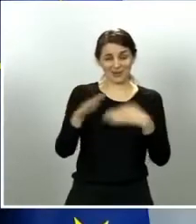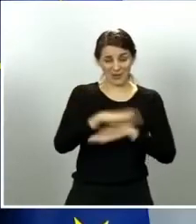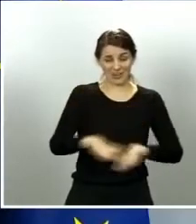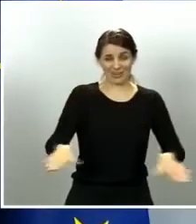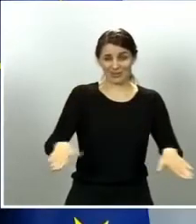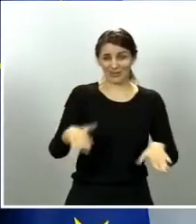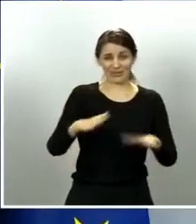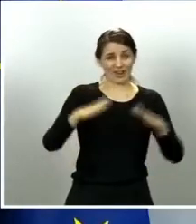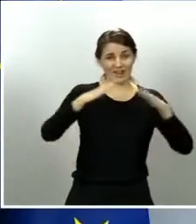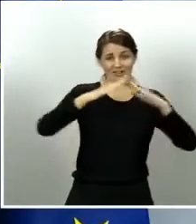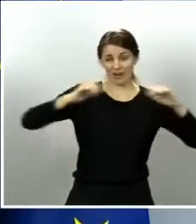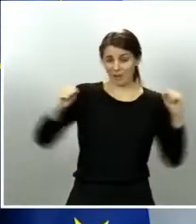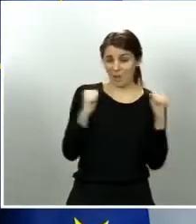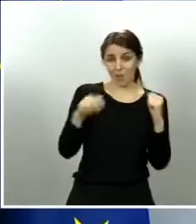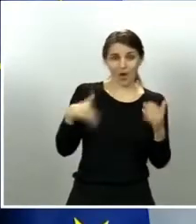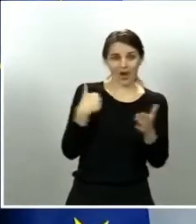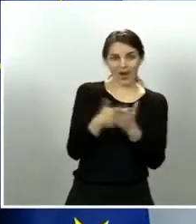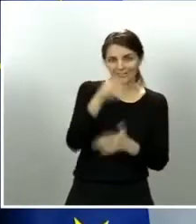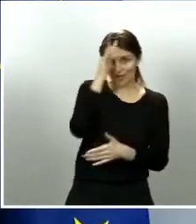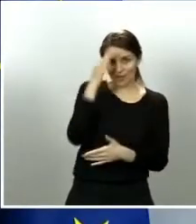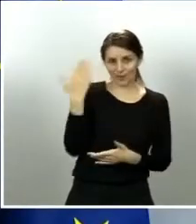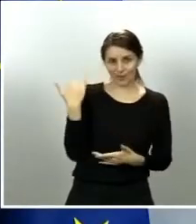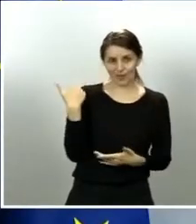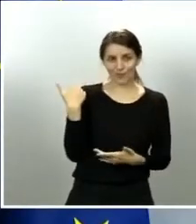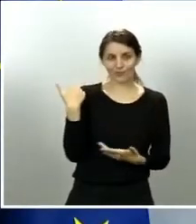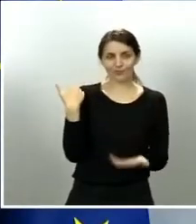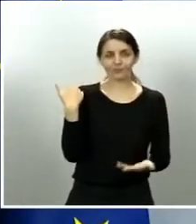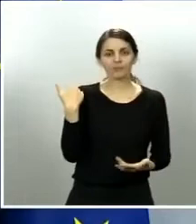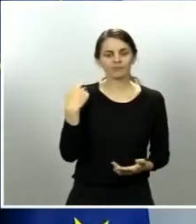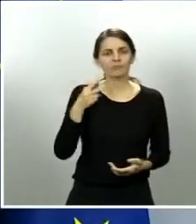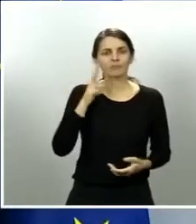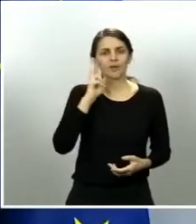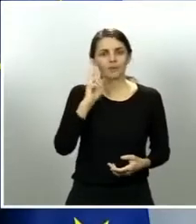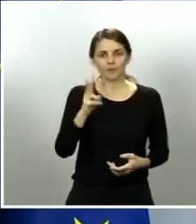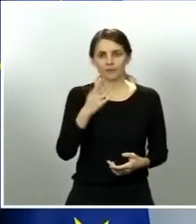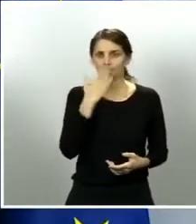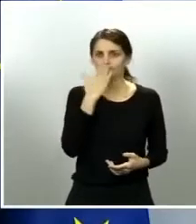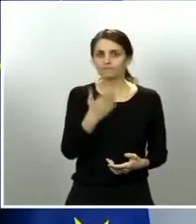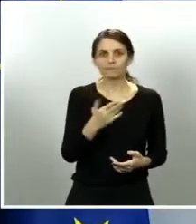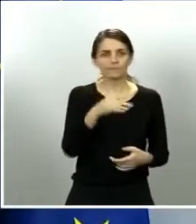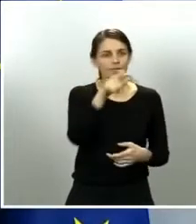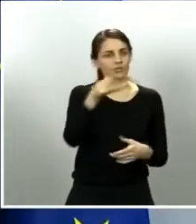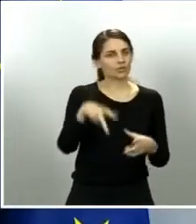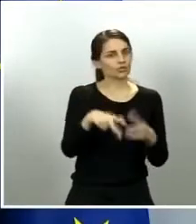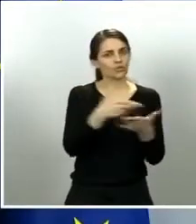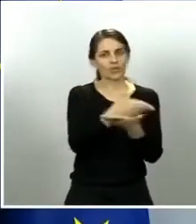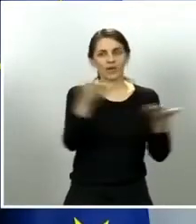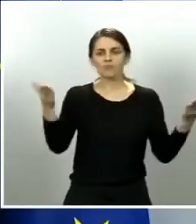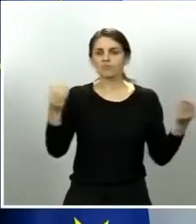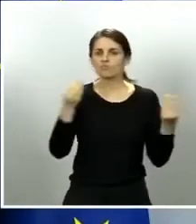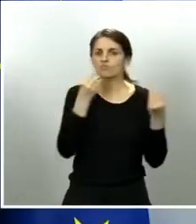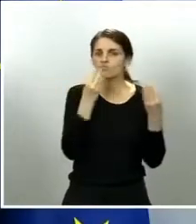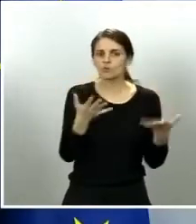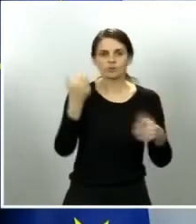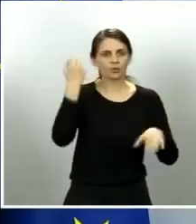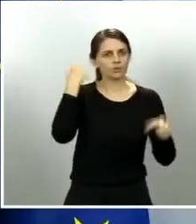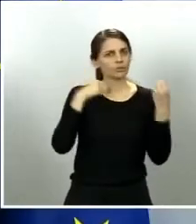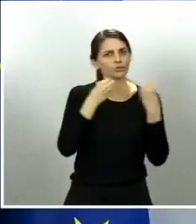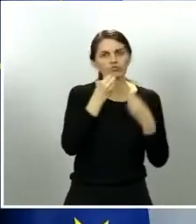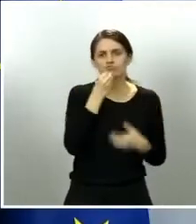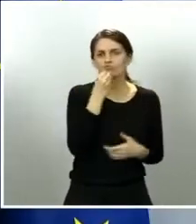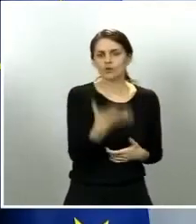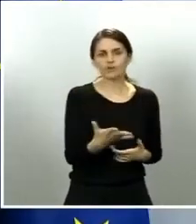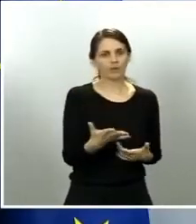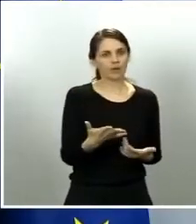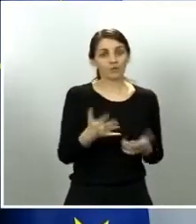14 años. De nuevo, presenciamos una respuesta admirable por parte de la ciudadanía, ante la que las fuerzas